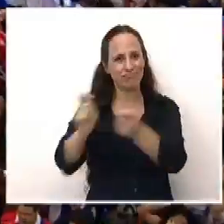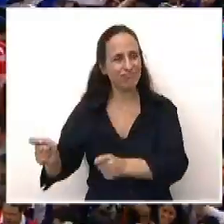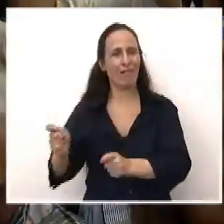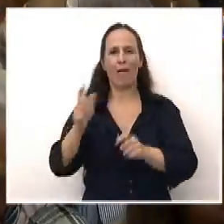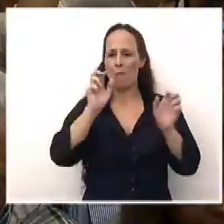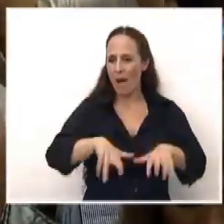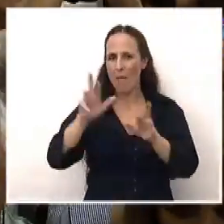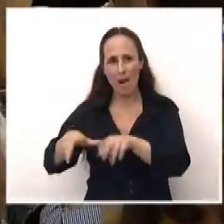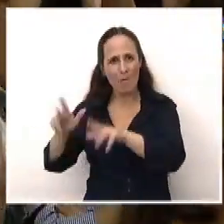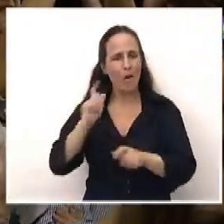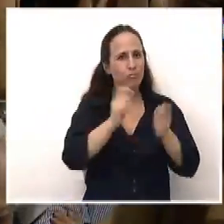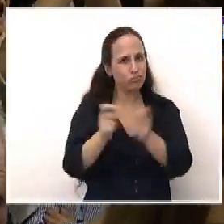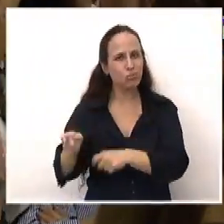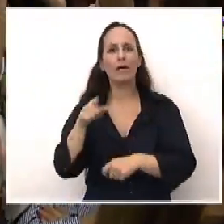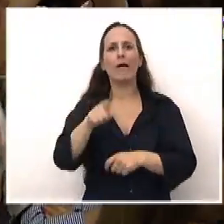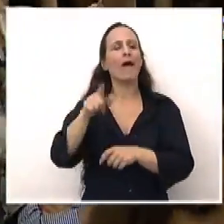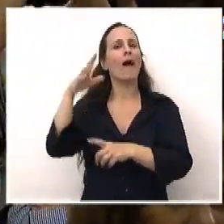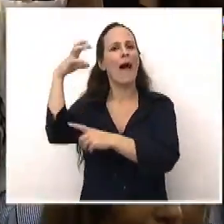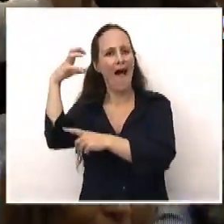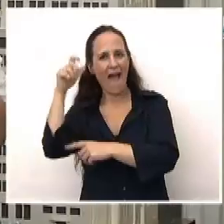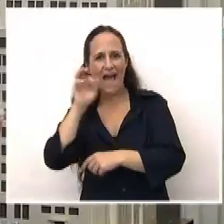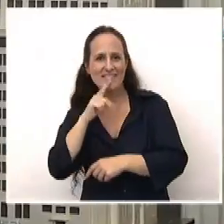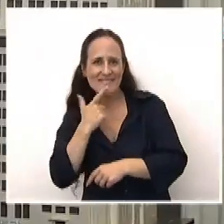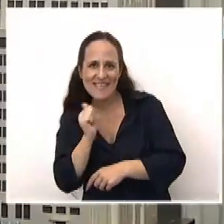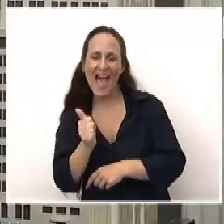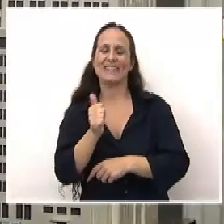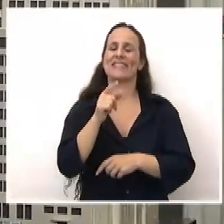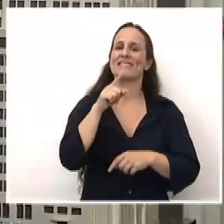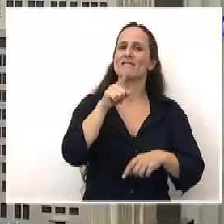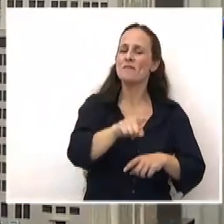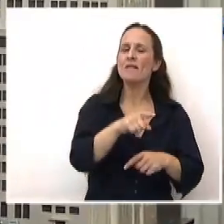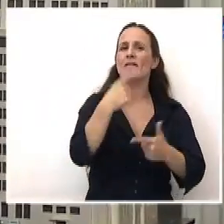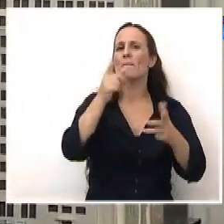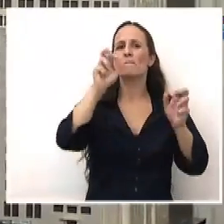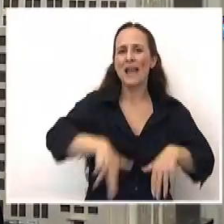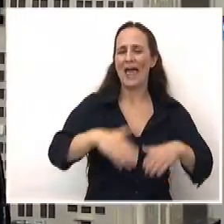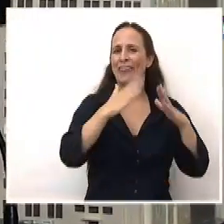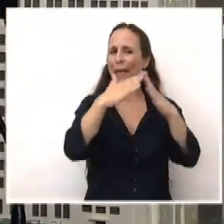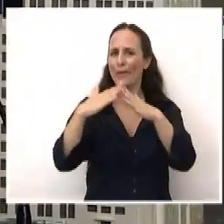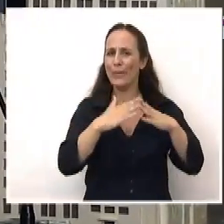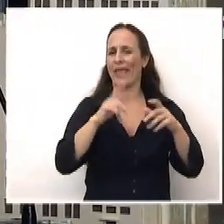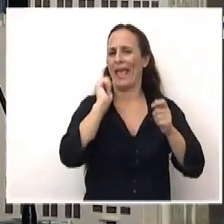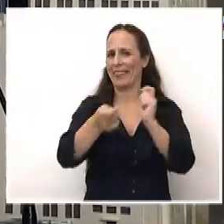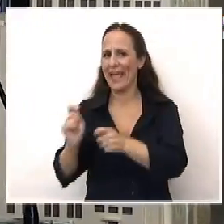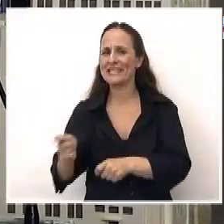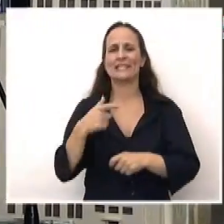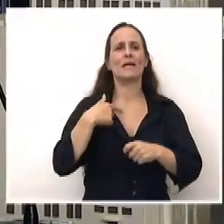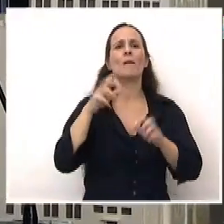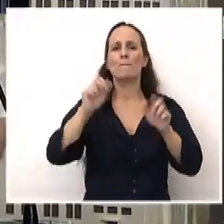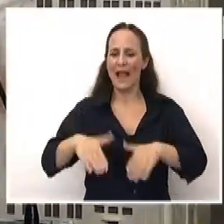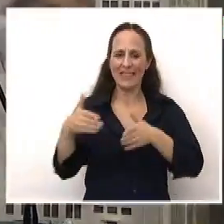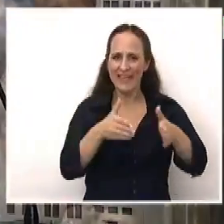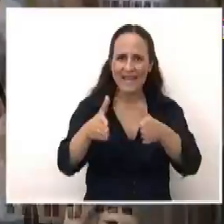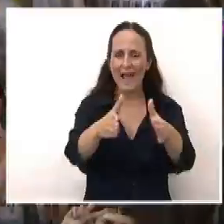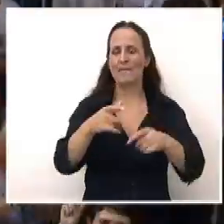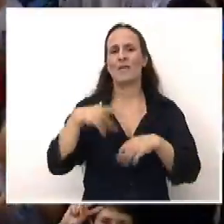el plan ARSAT, el plan de infraestructura, el plan de viviendas, el plan de caminos, gasoductos,